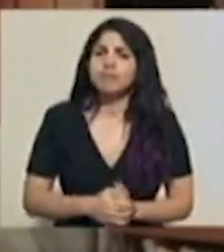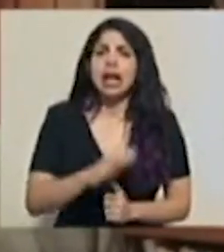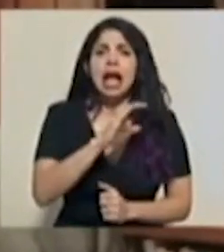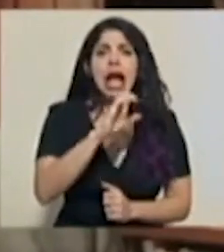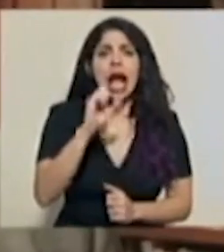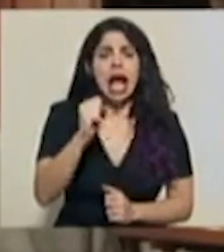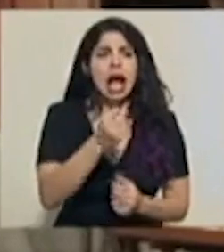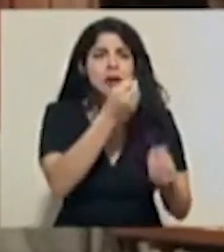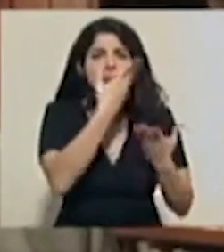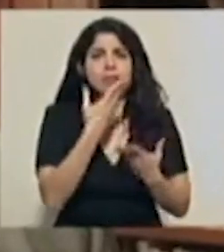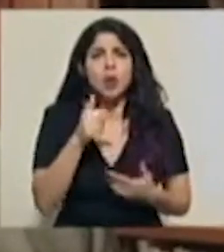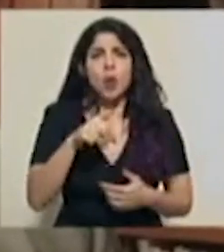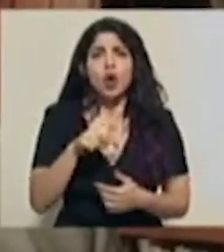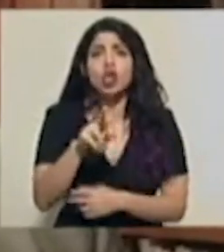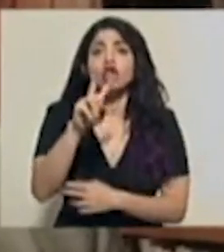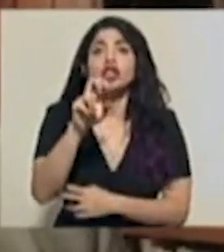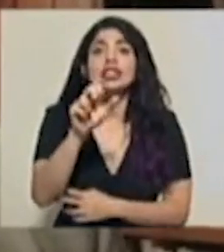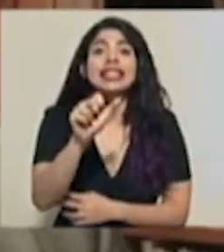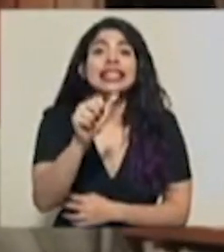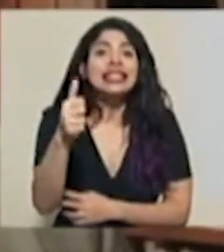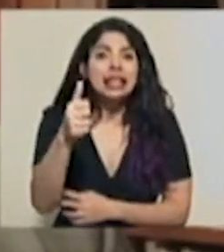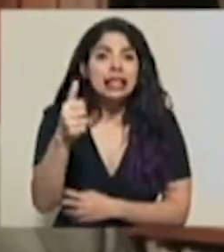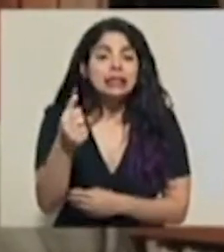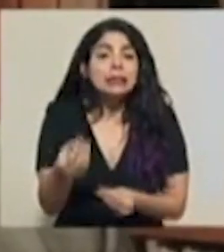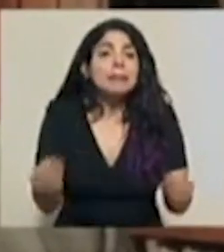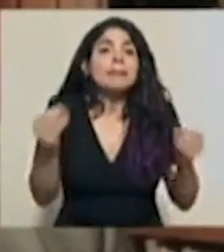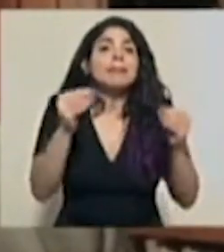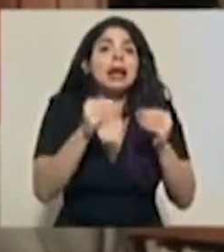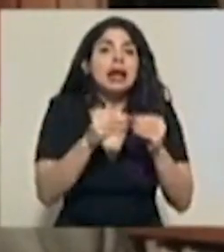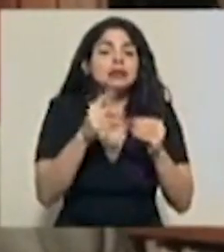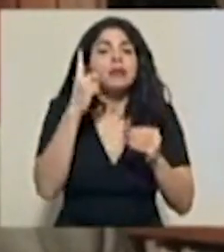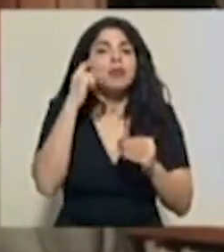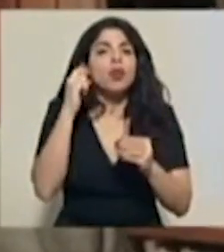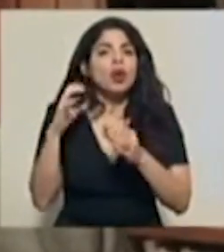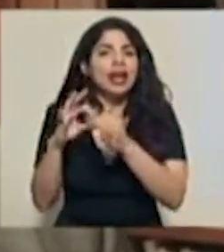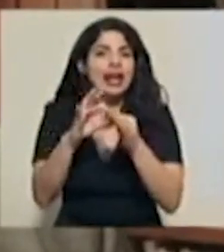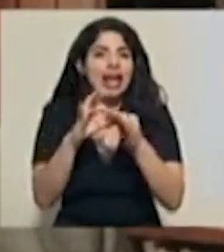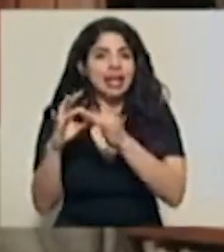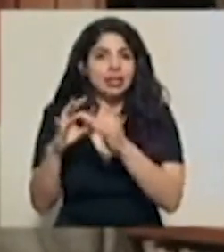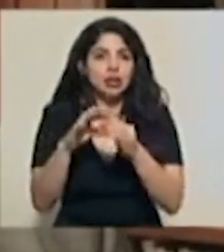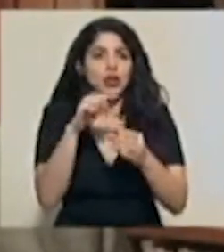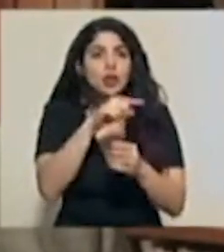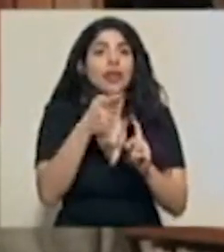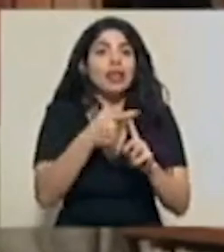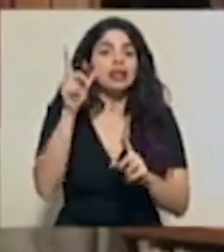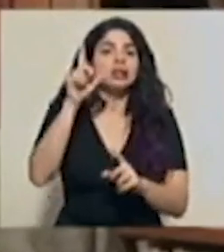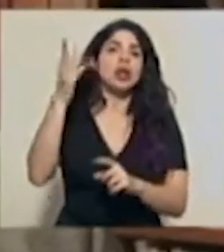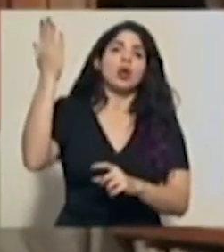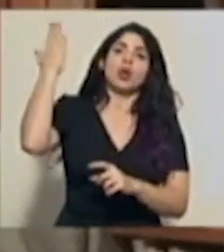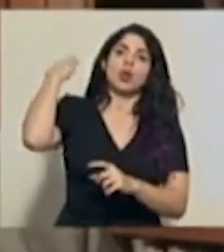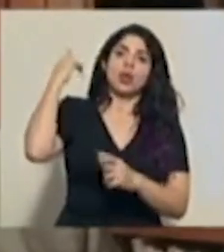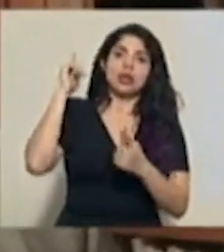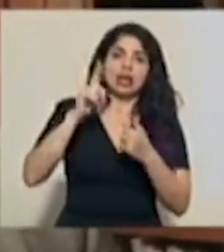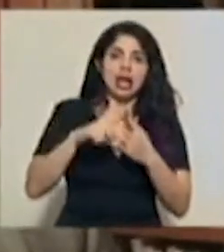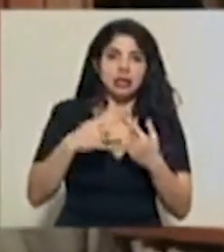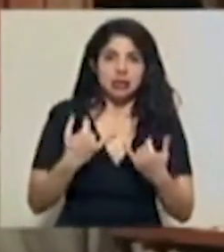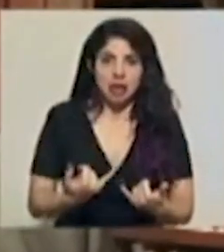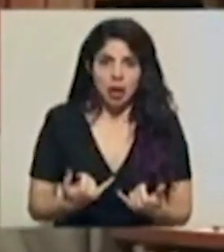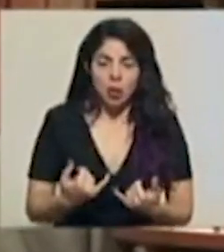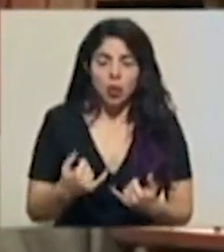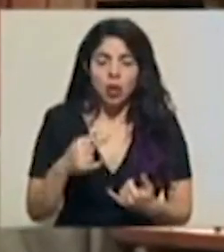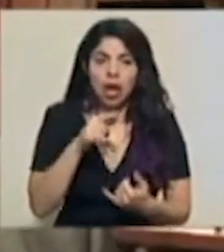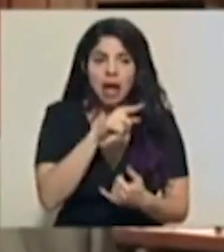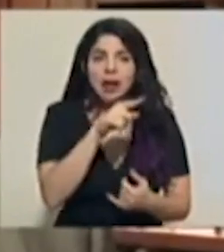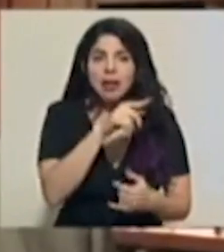reporta hoy 210 casos adicionales por nexo que están acumulados desde el lunes hasta la fecha, los cuales